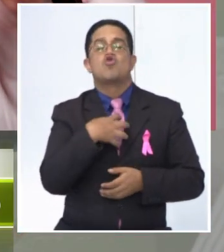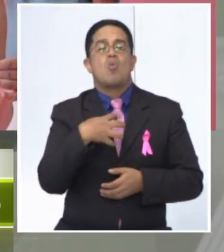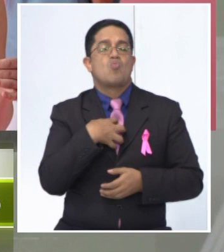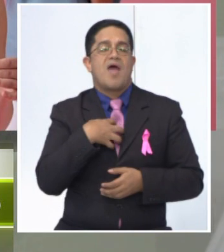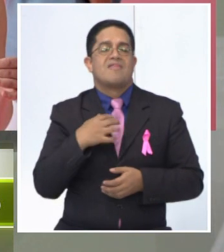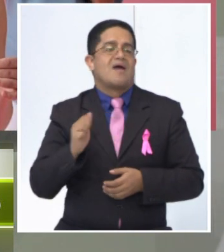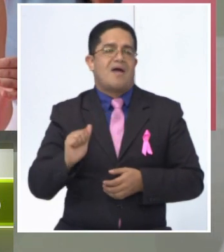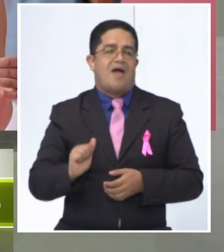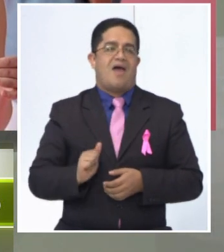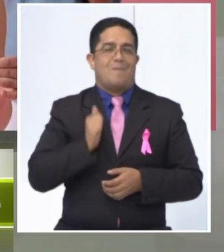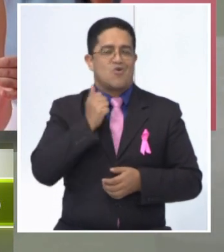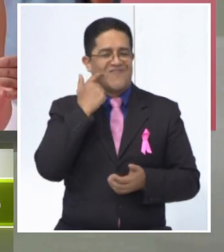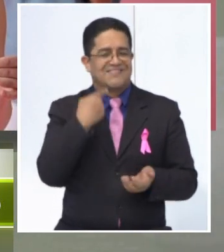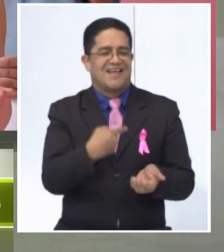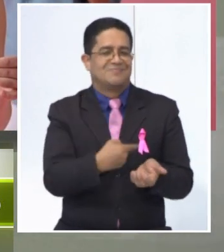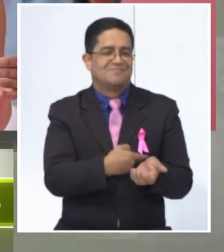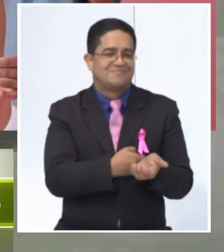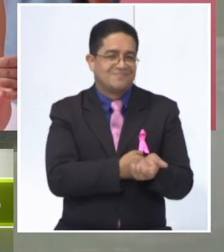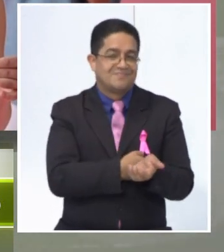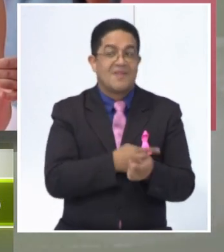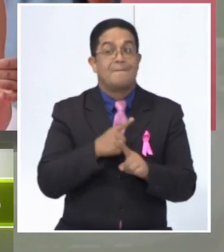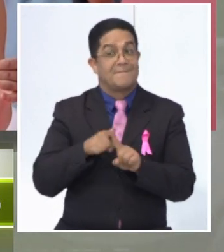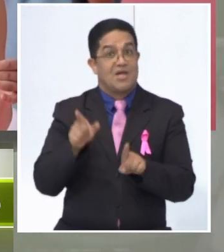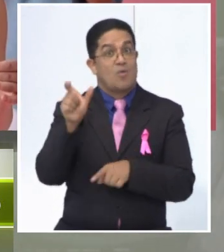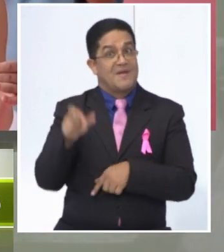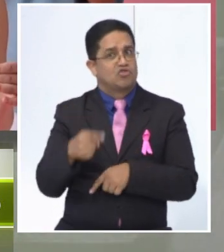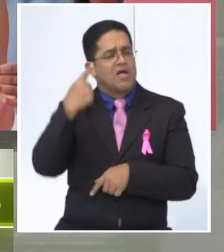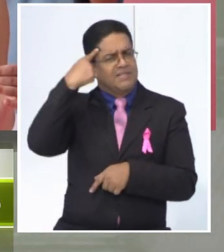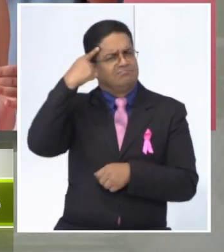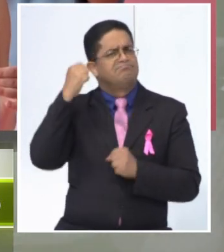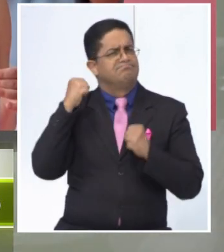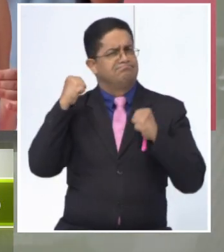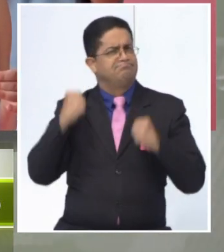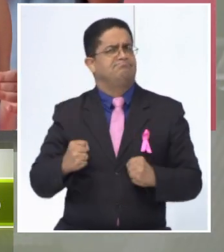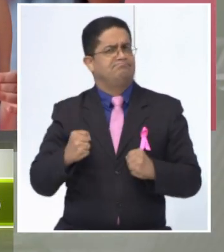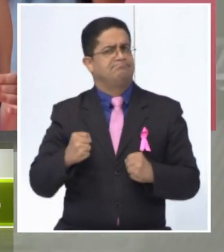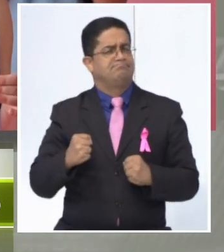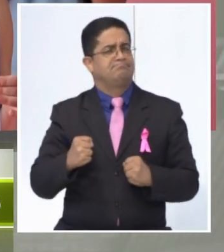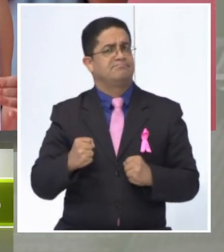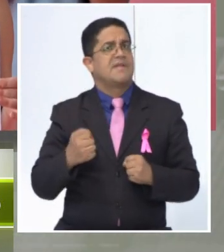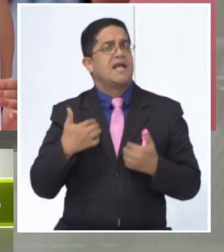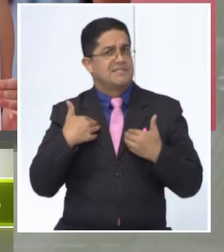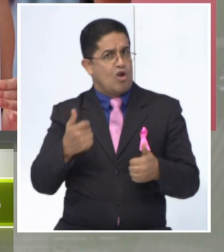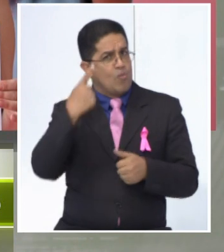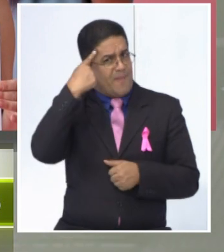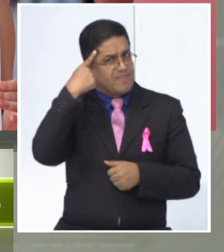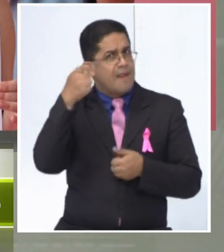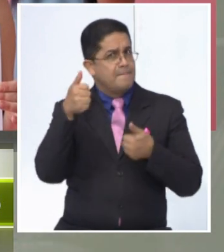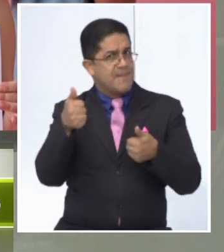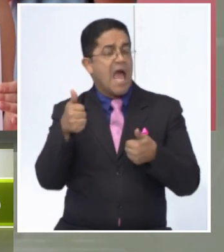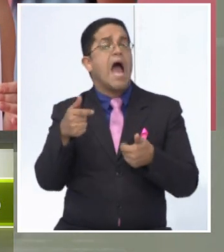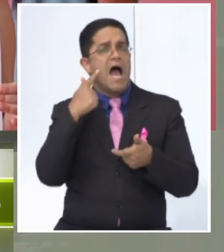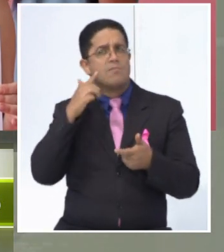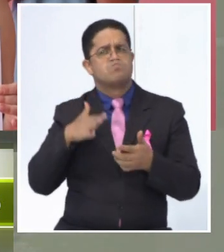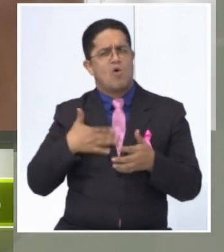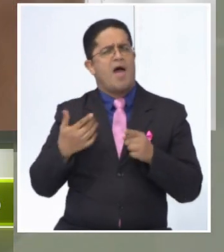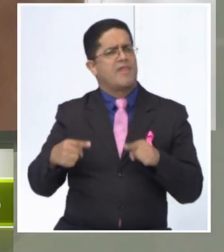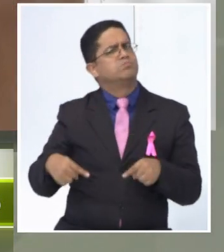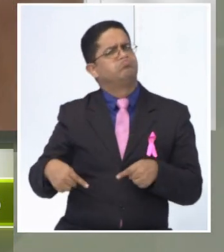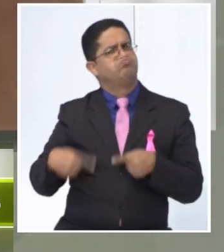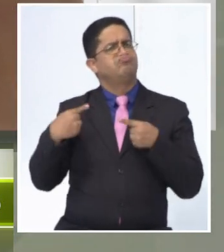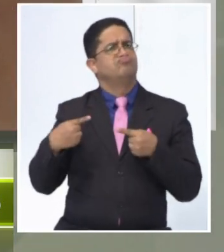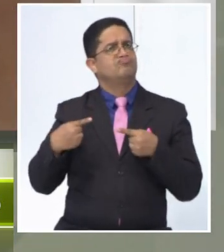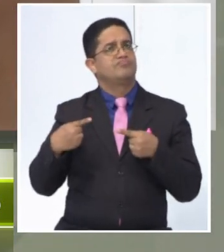oncológicos que una persona que pueda enfrentar la enfermedad con una buena salud mental. Entonces, obviamente, eso